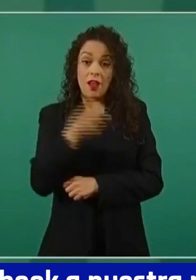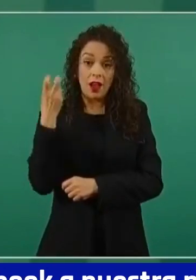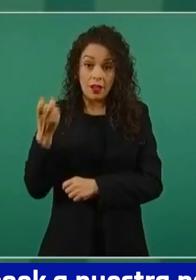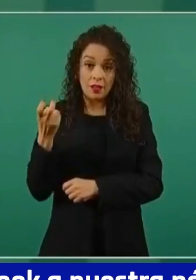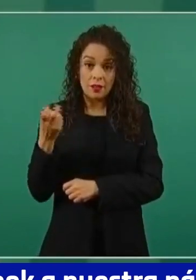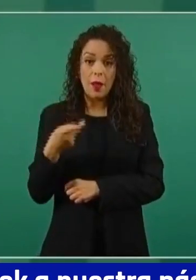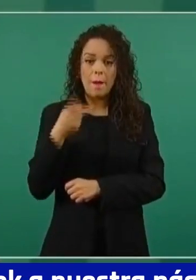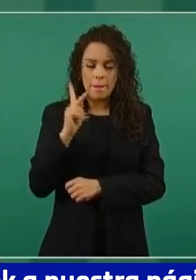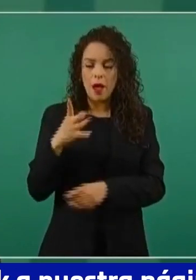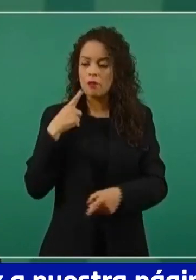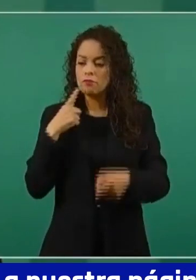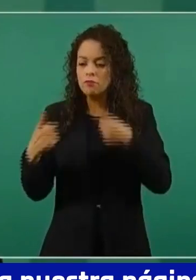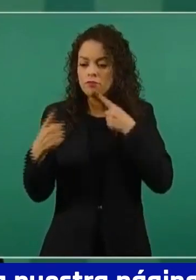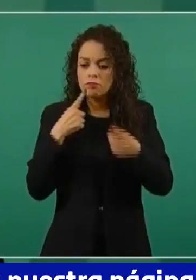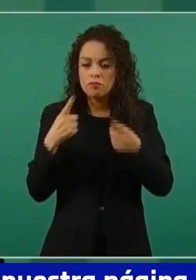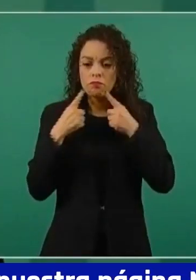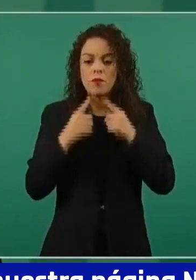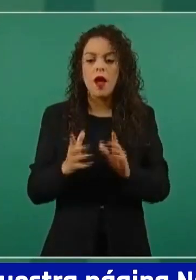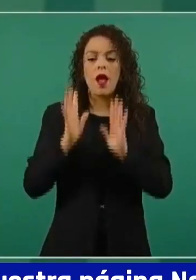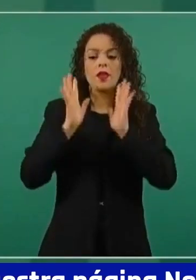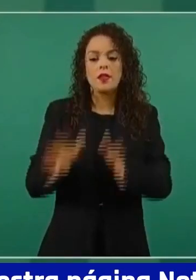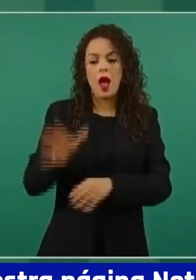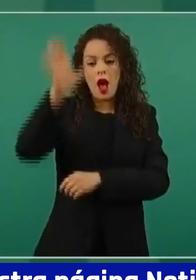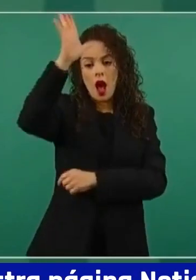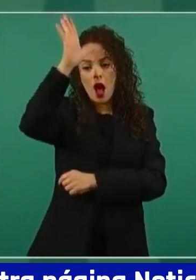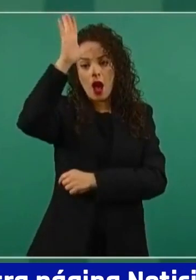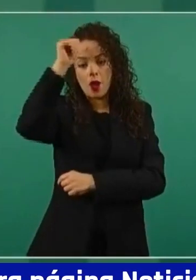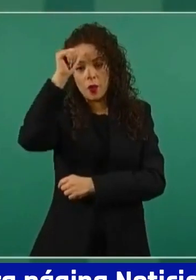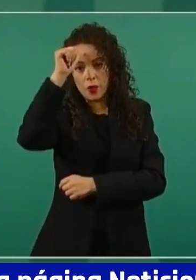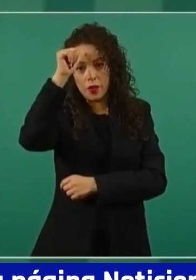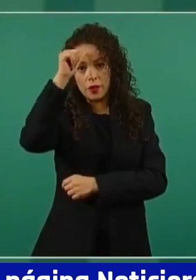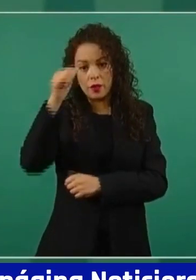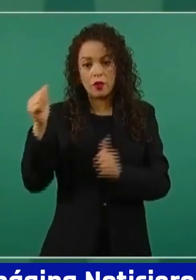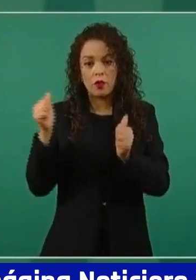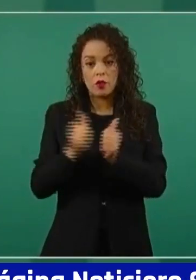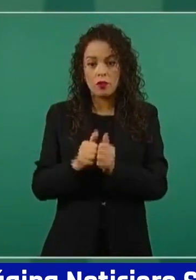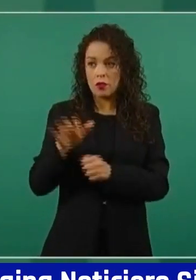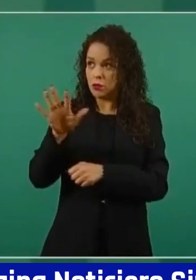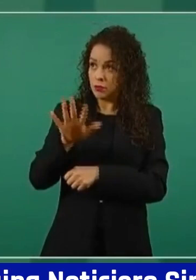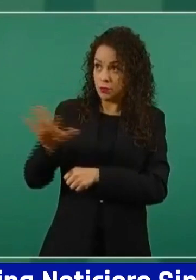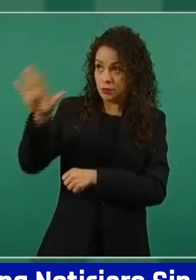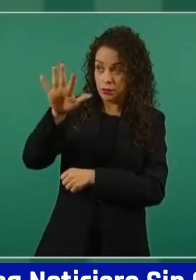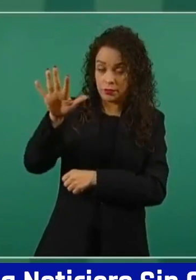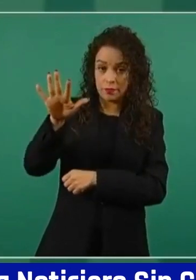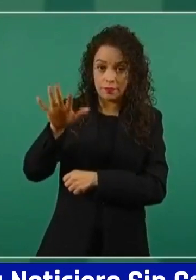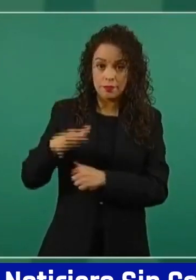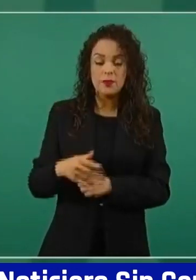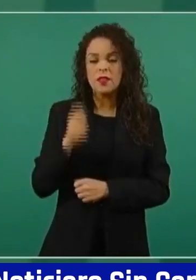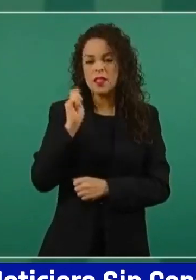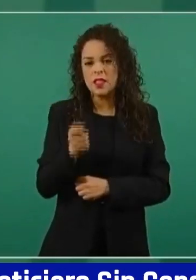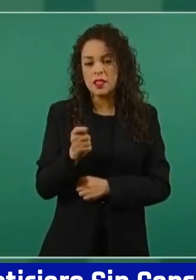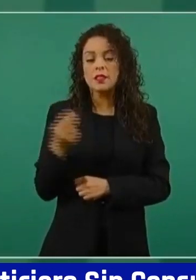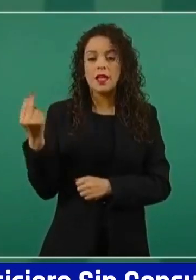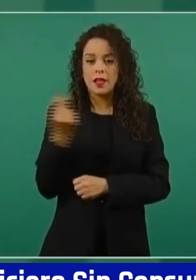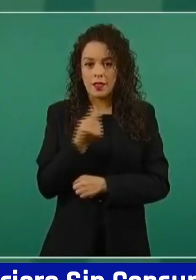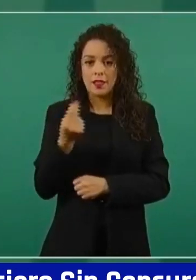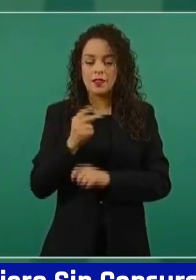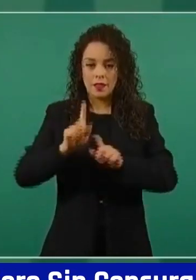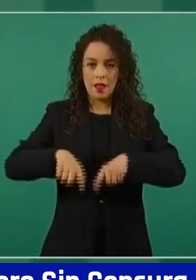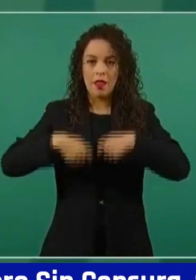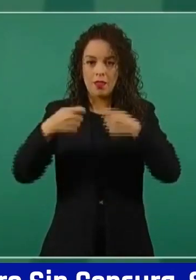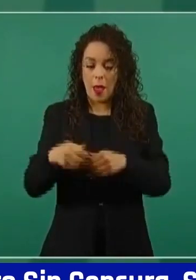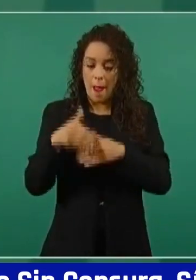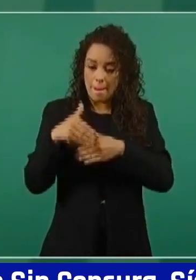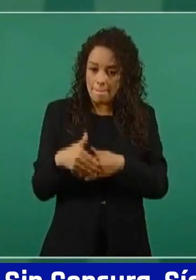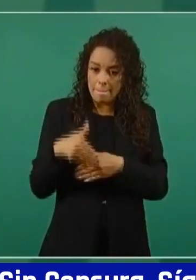Entonces se llegó al acuerdo después de una reunión con el Departamento de Estado para que haya una extensión del plazo